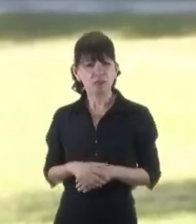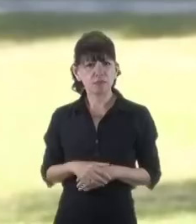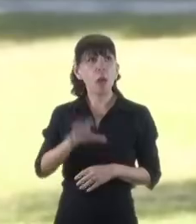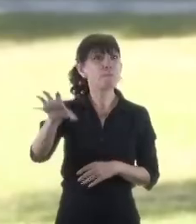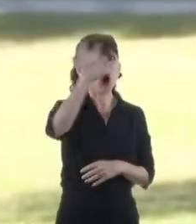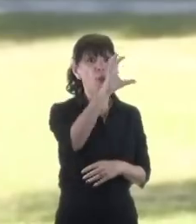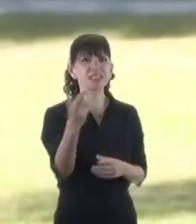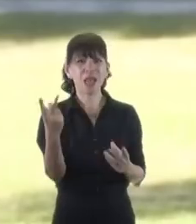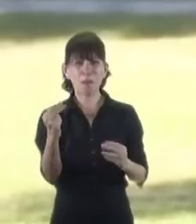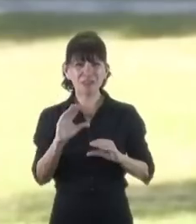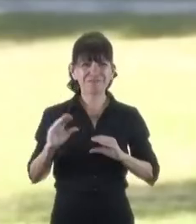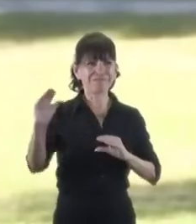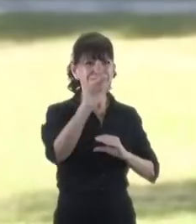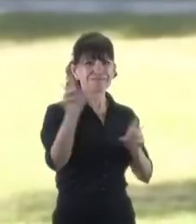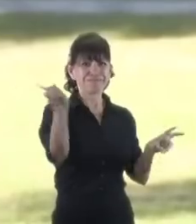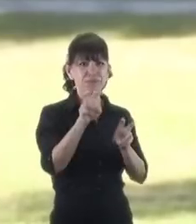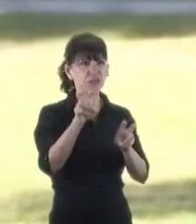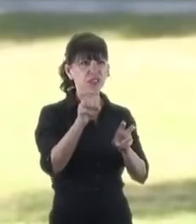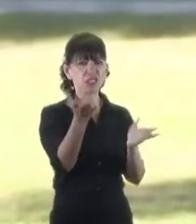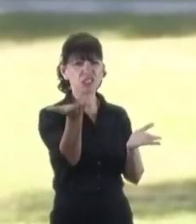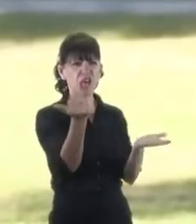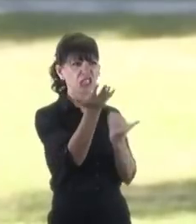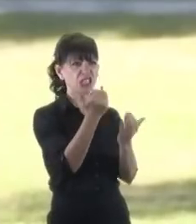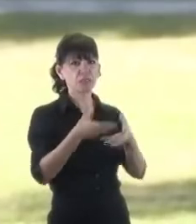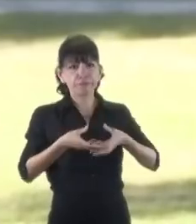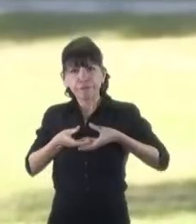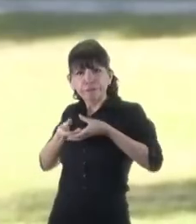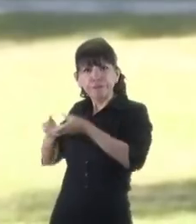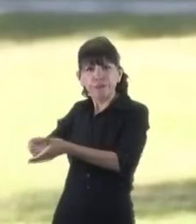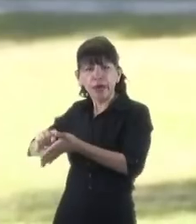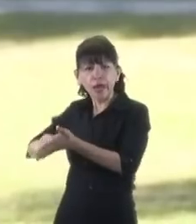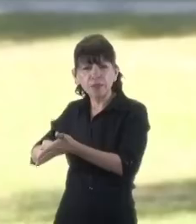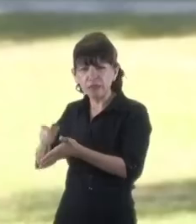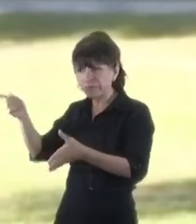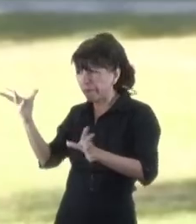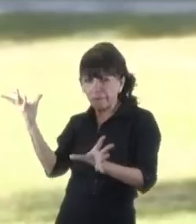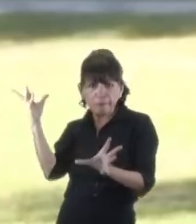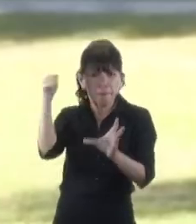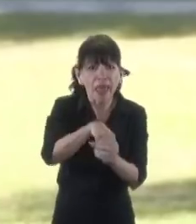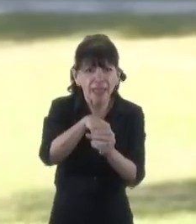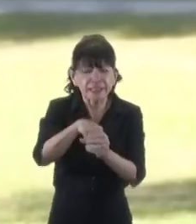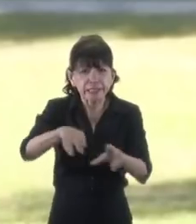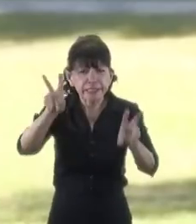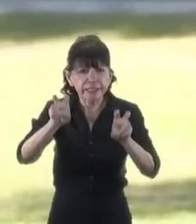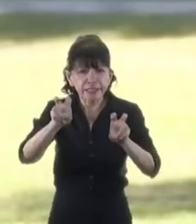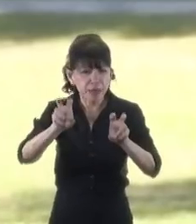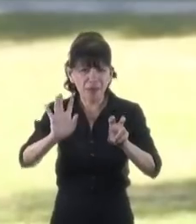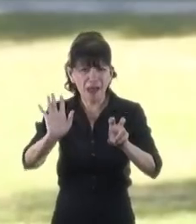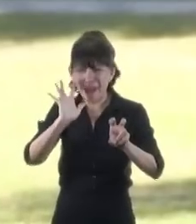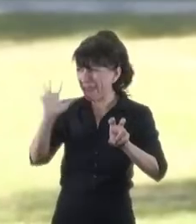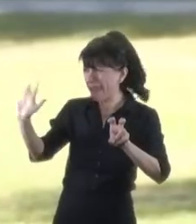dárselos a la Ciudad Autónoma de Buenos Aires inmiscuyéndose sin potestad alguna en cuestiones propias de la